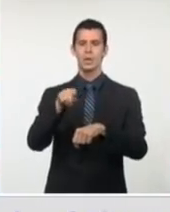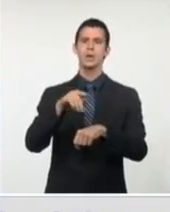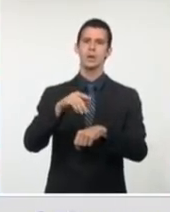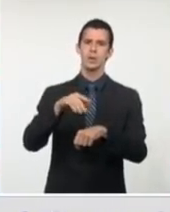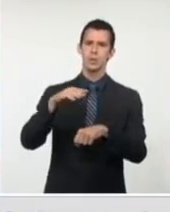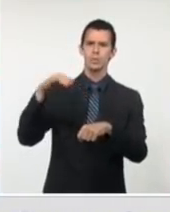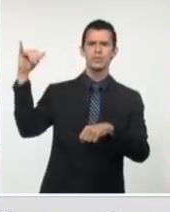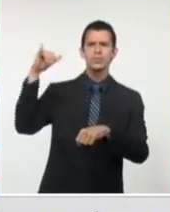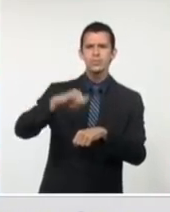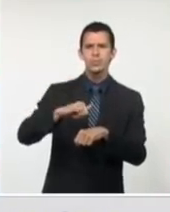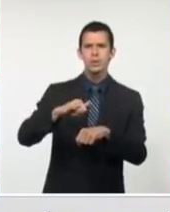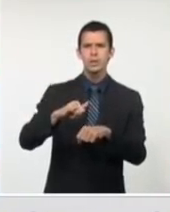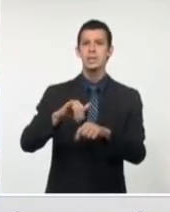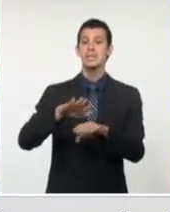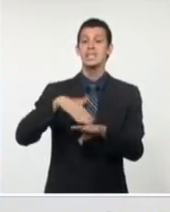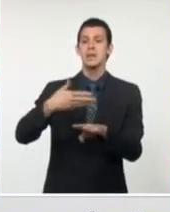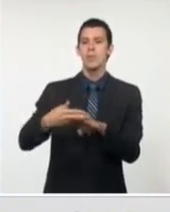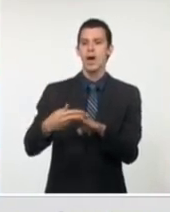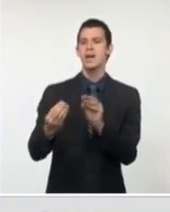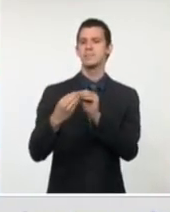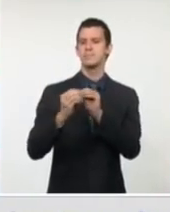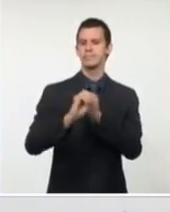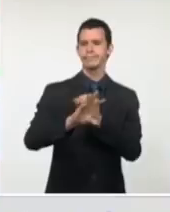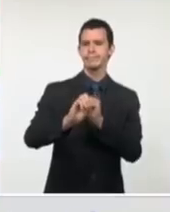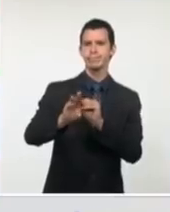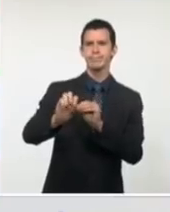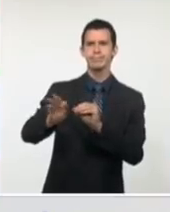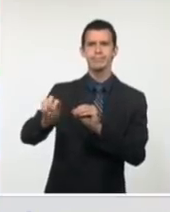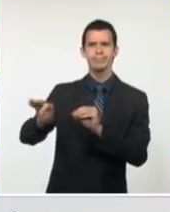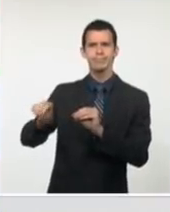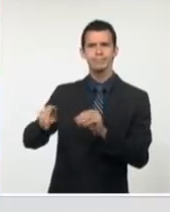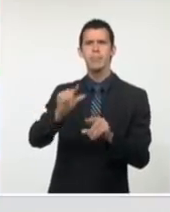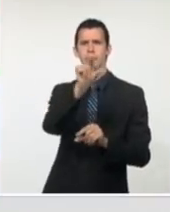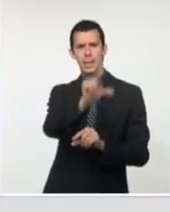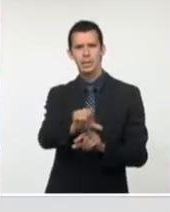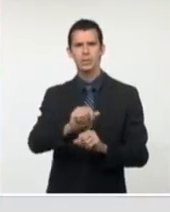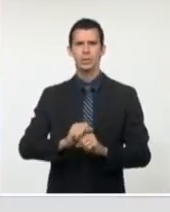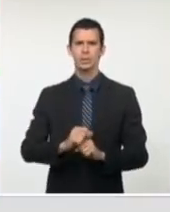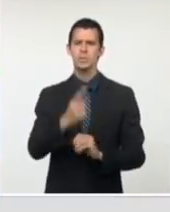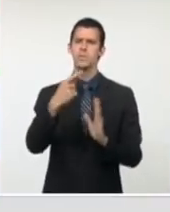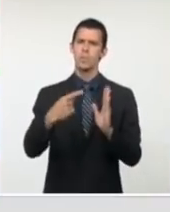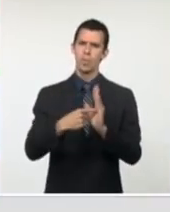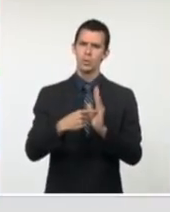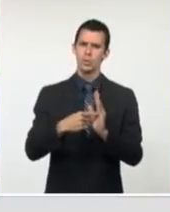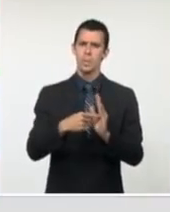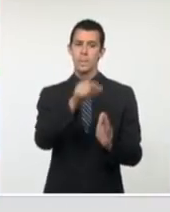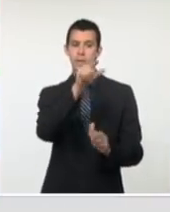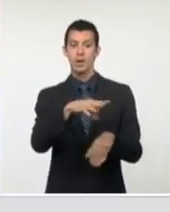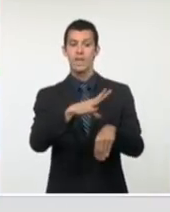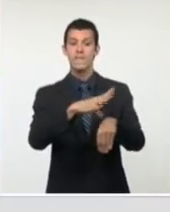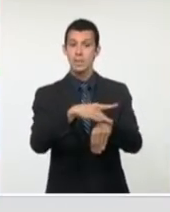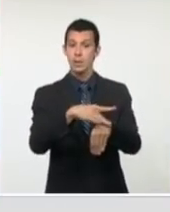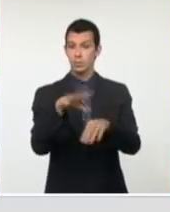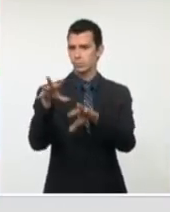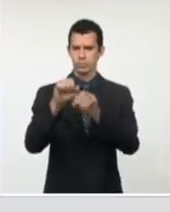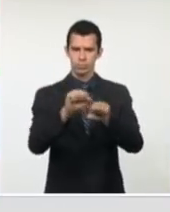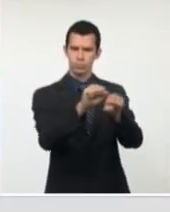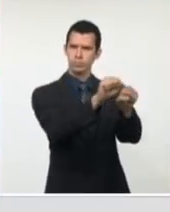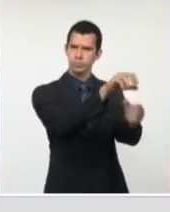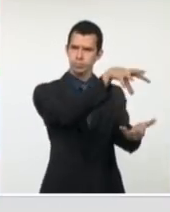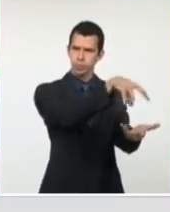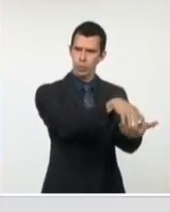comunidad posterior al periodo de aislamiento y vigilancia establecido en los protocolos,